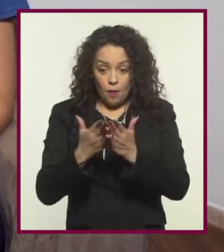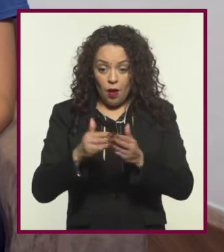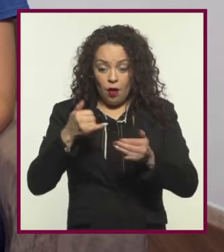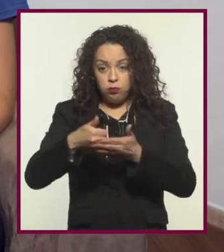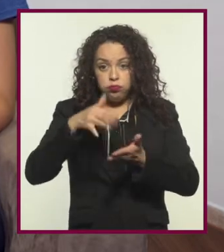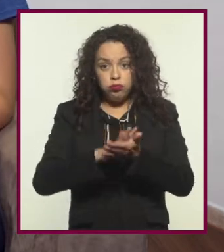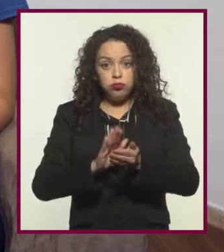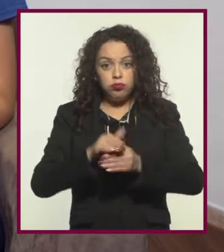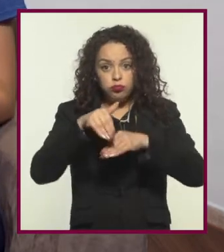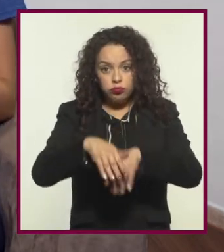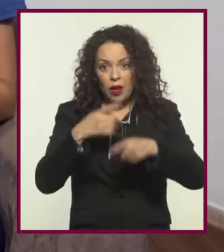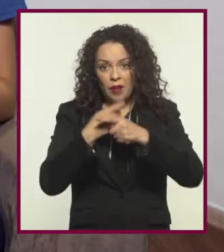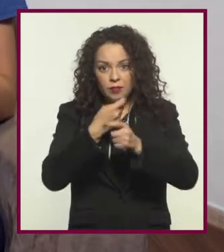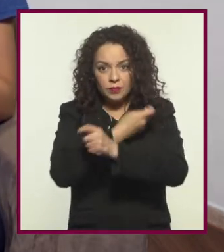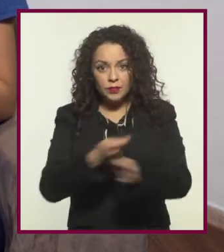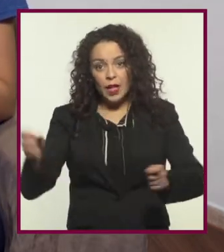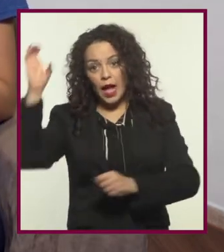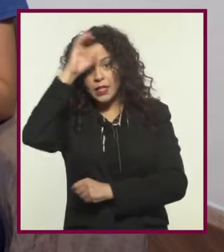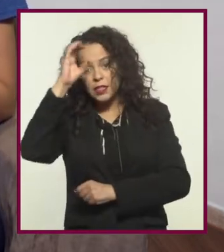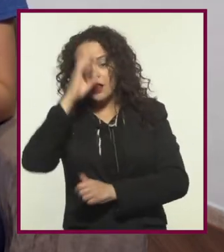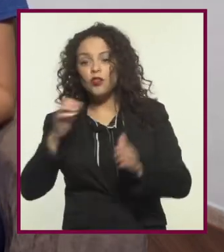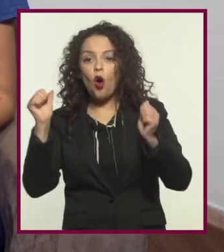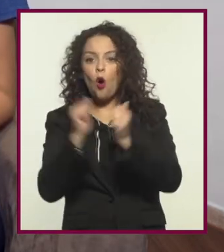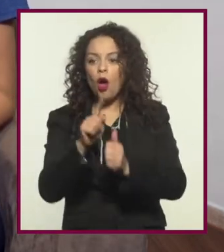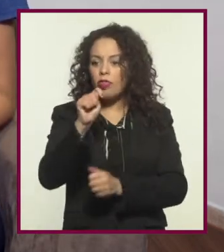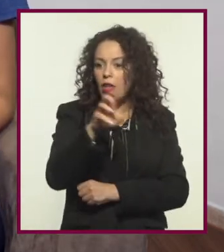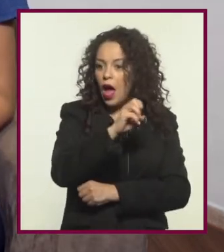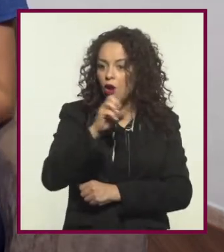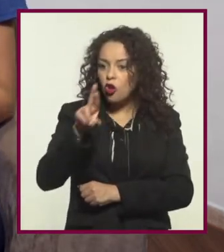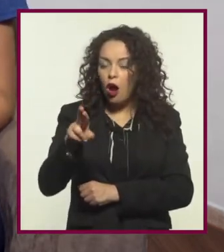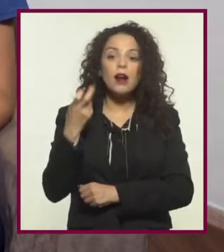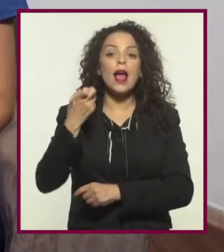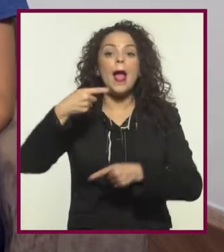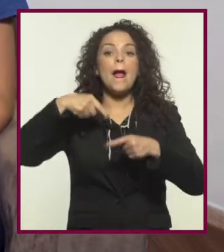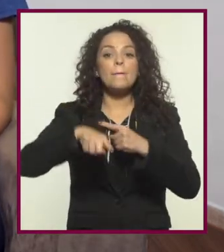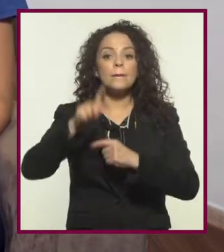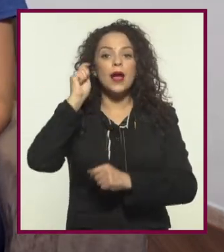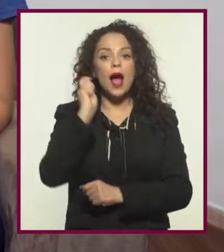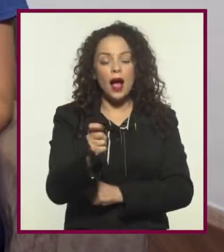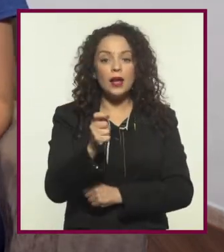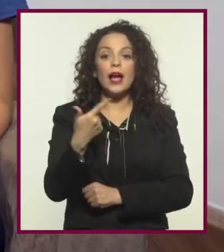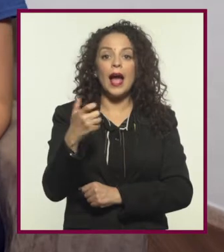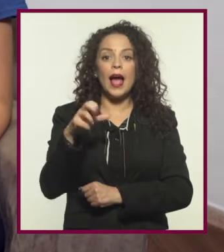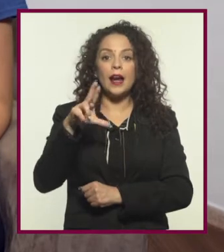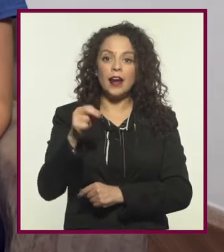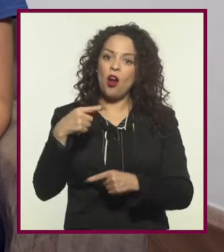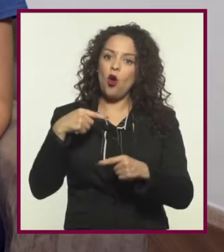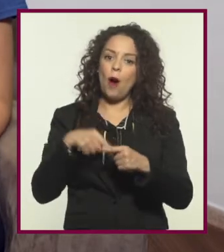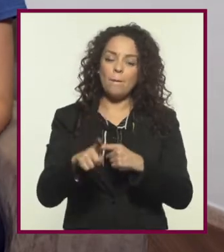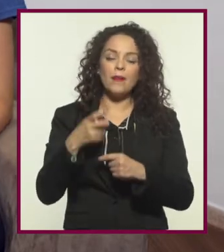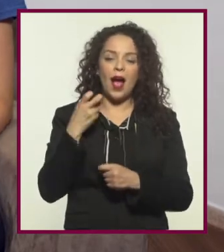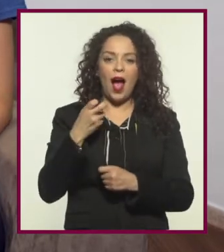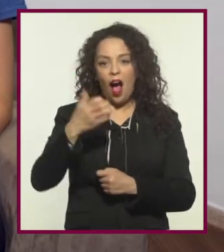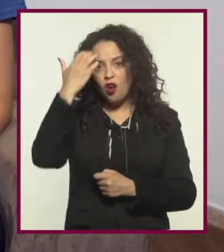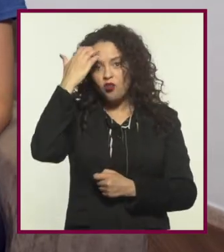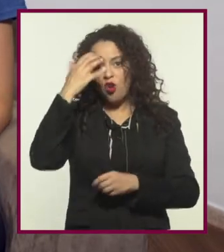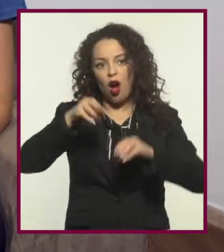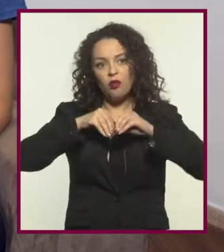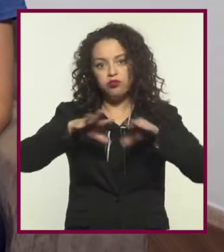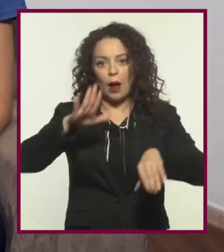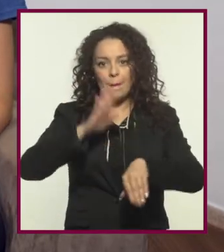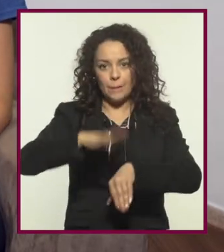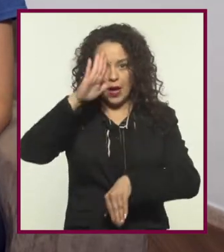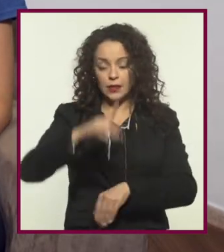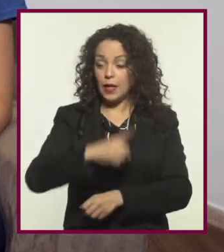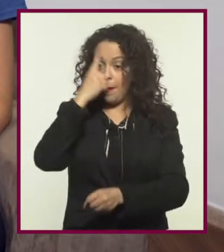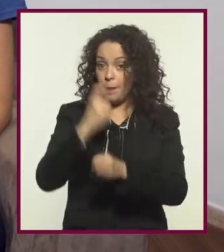publicaciones que mezclaban la fantasía científica con el terror, donde empezaron a brillar algunos de los grandes nombres del género. Después